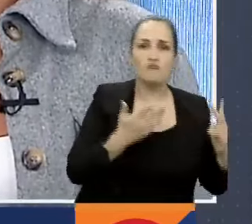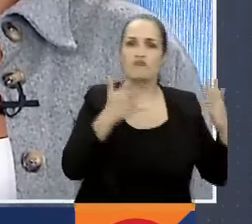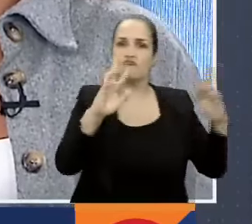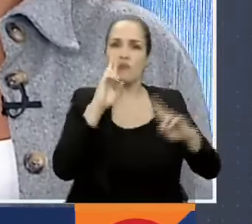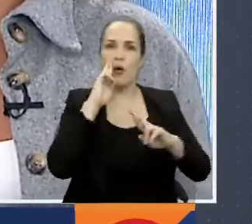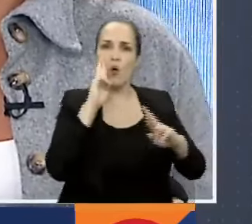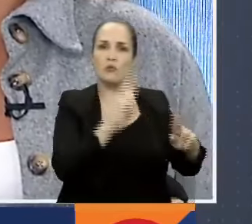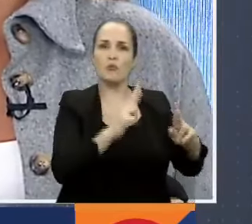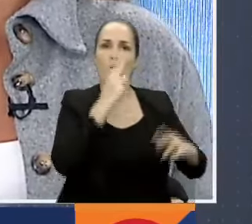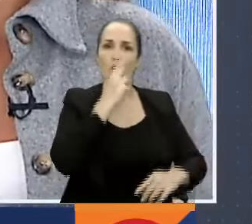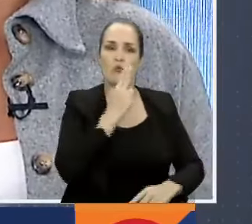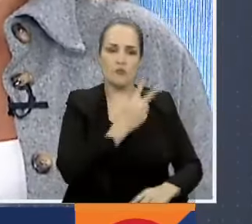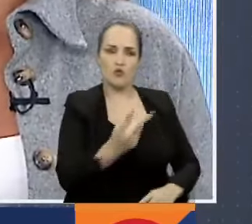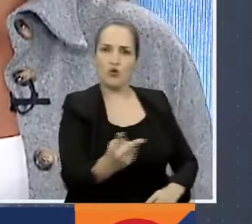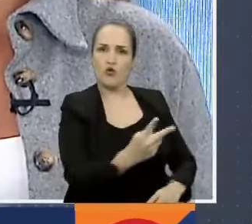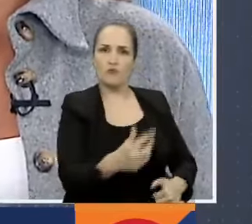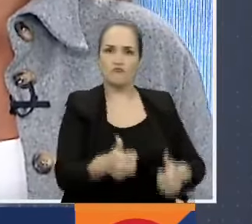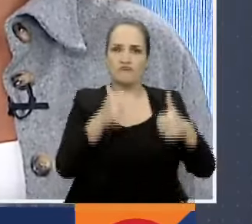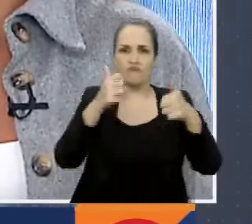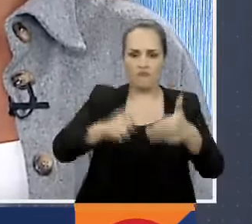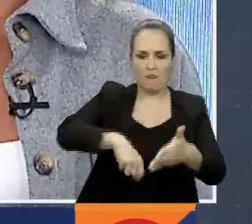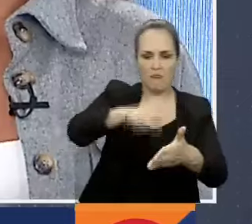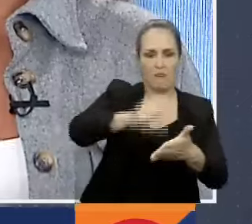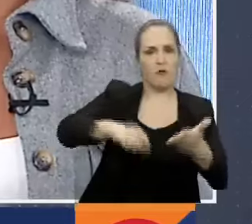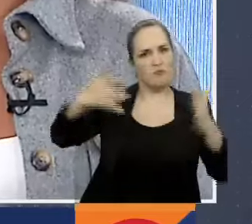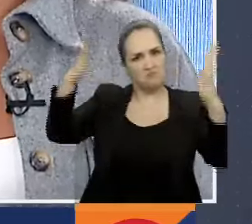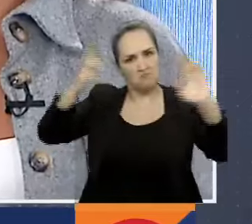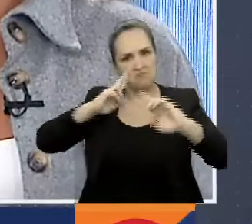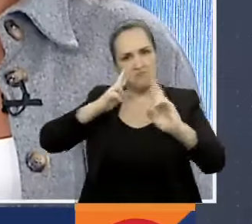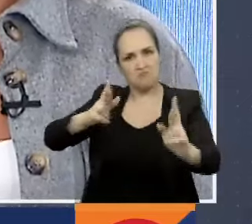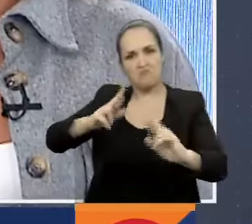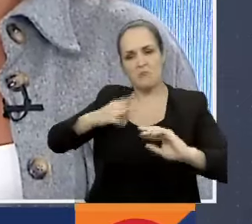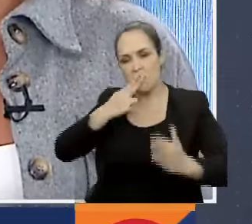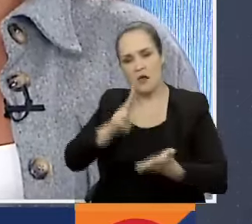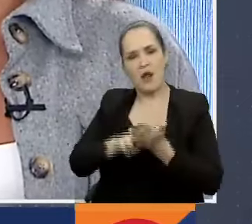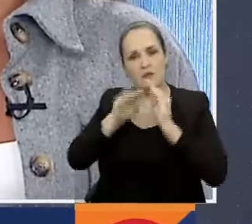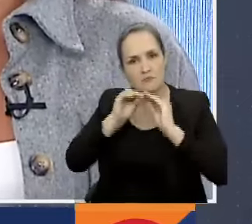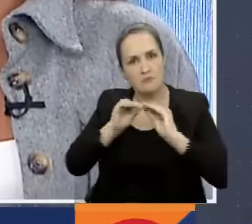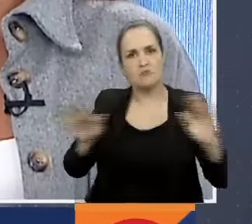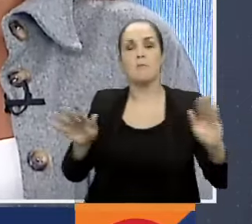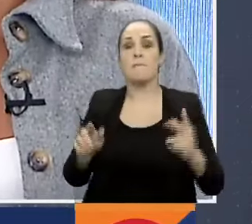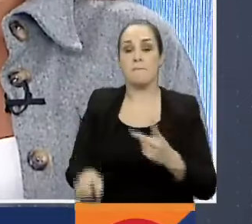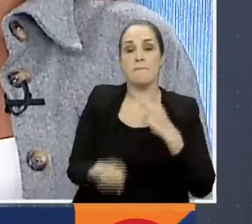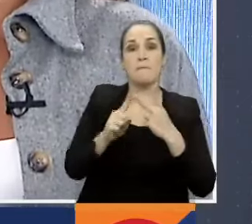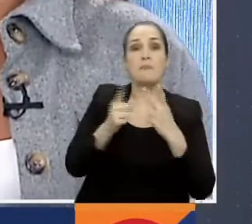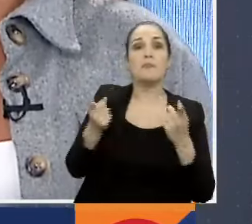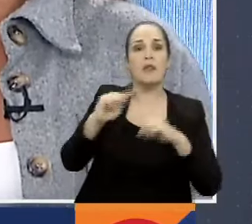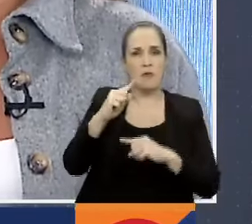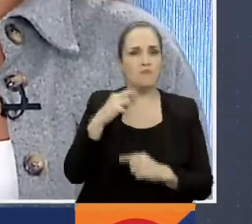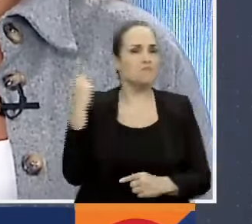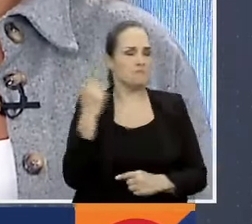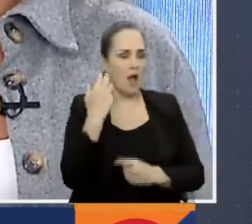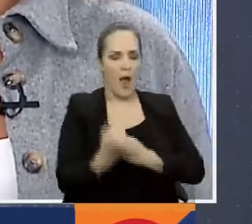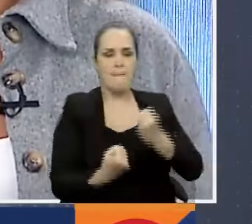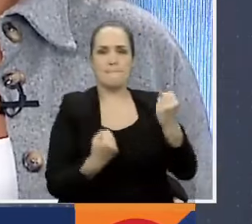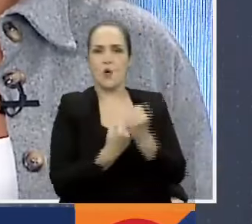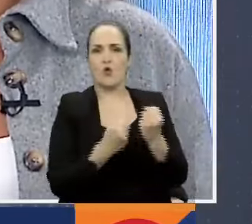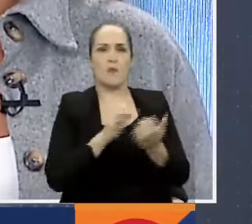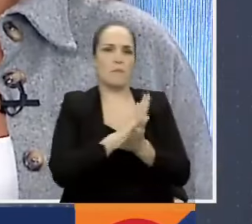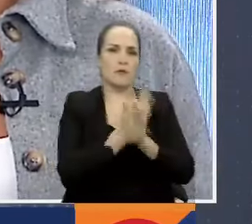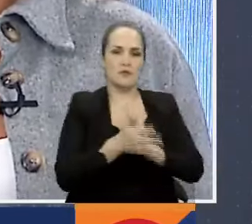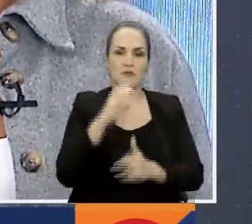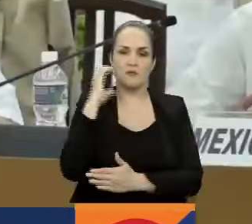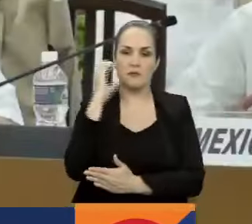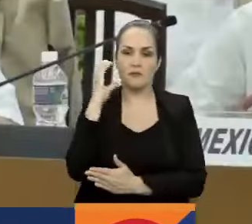determinación de los actores involucrados para lograr este hito en este proceso. Además, reiteraron su respaldo y apoyo con la paz de Colombia.